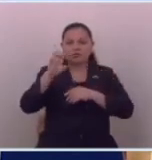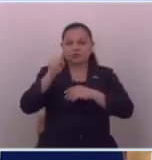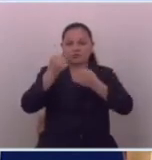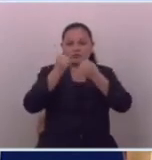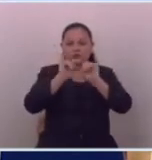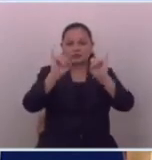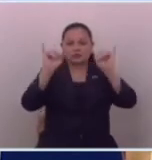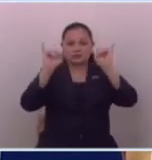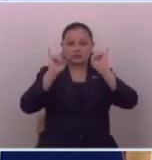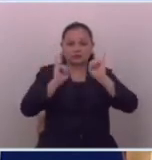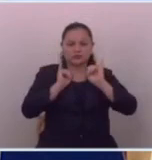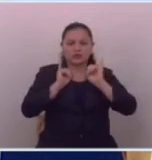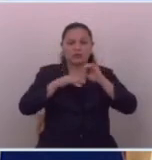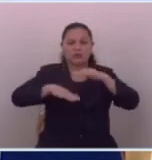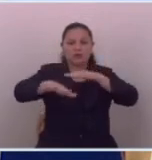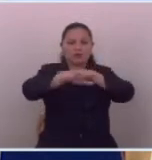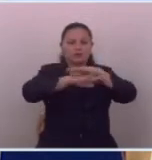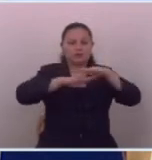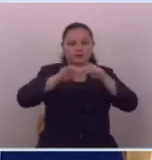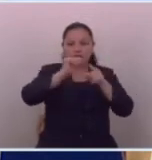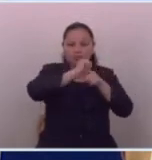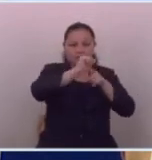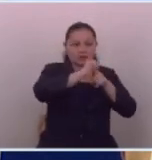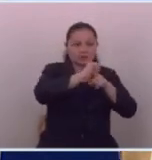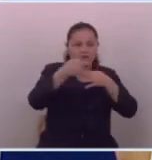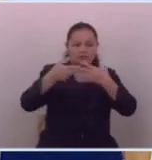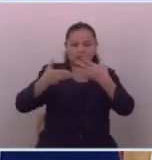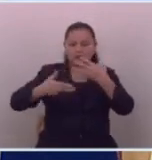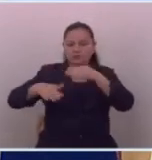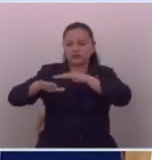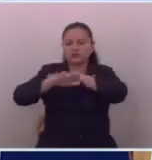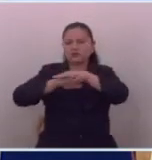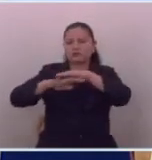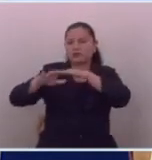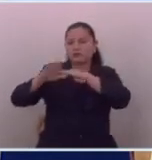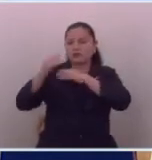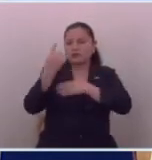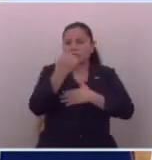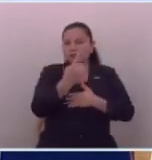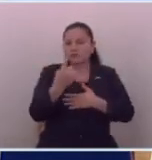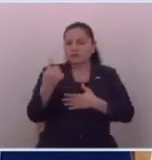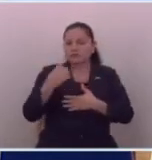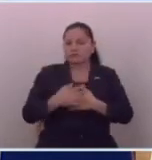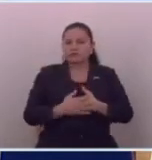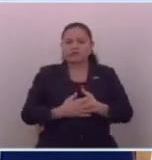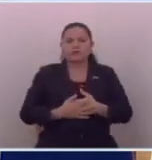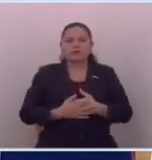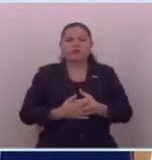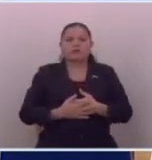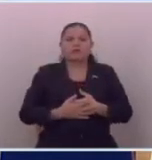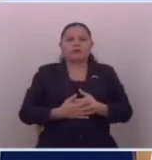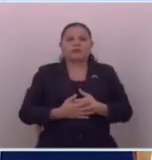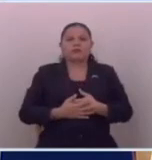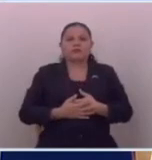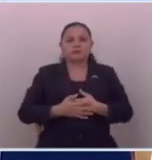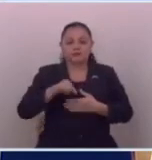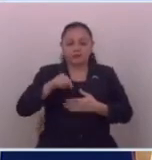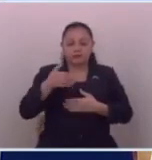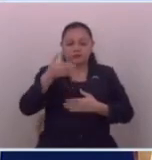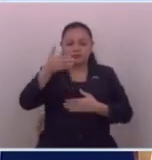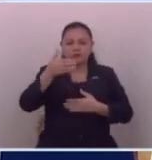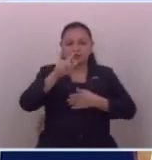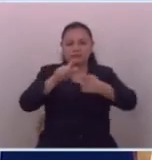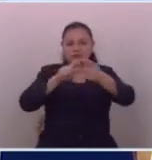independiente es esencial para el ejercicio de los derechos fundamentales de las personas. Este año,